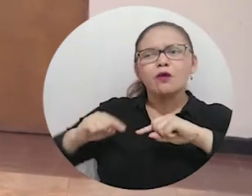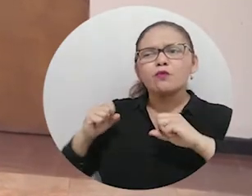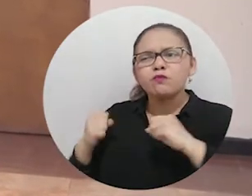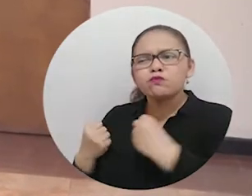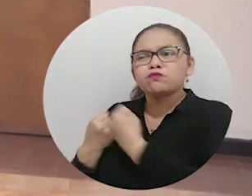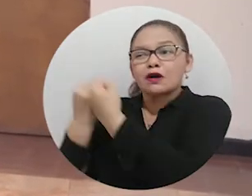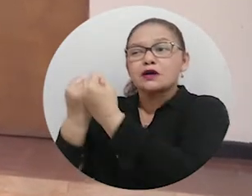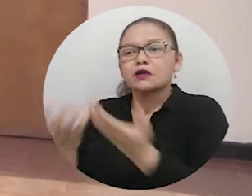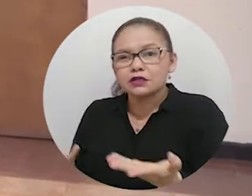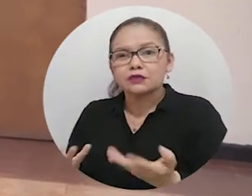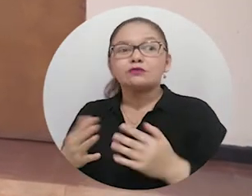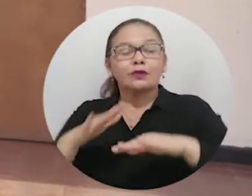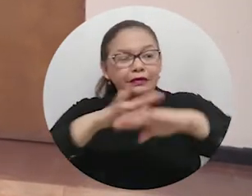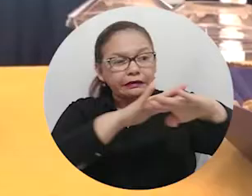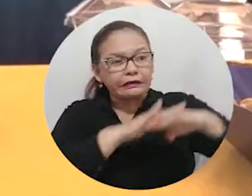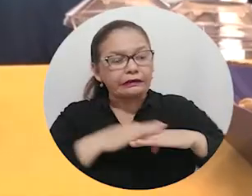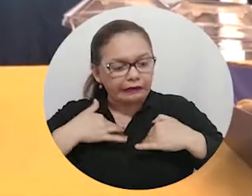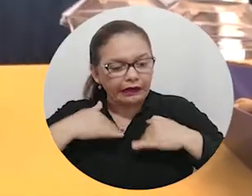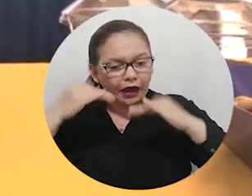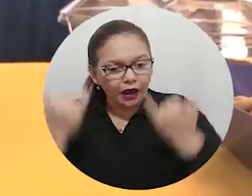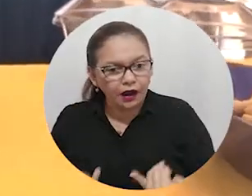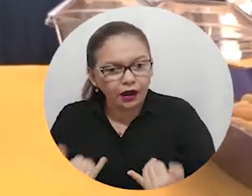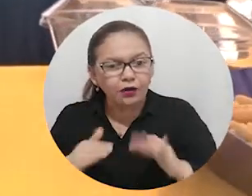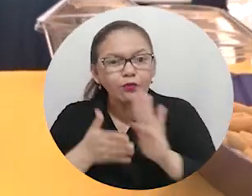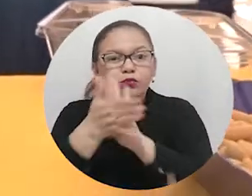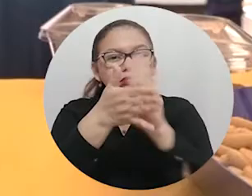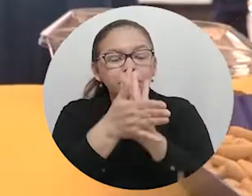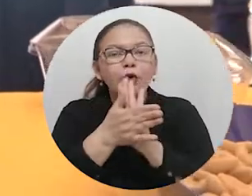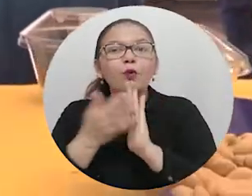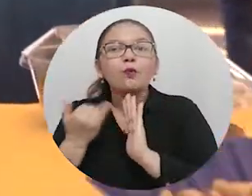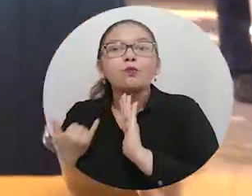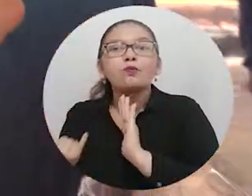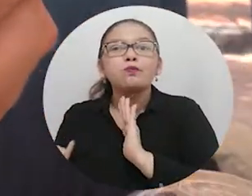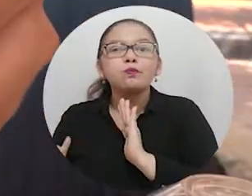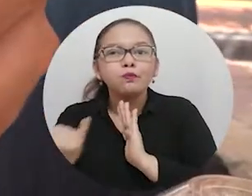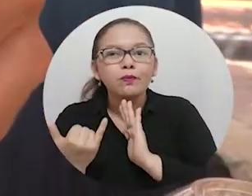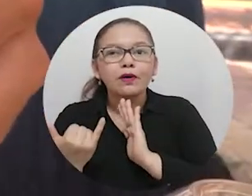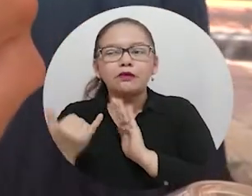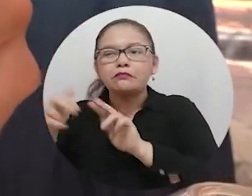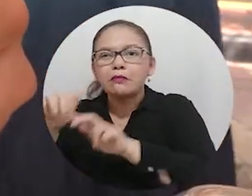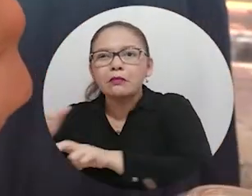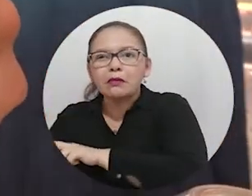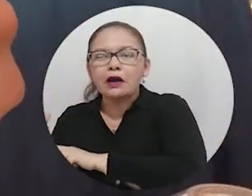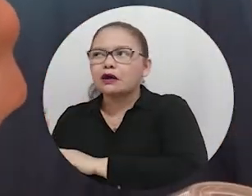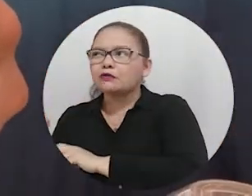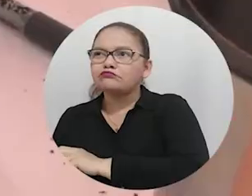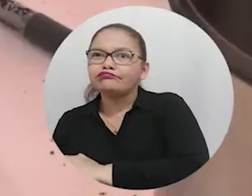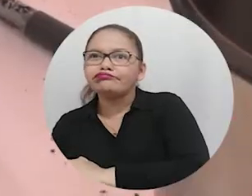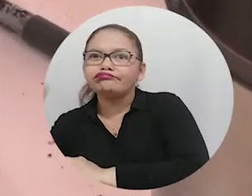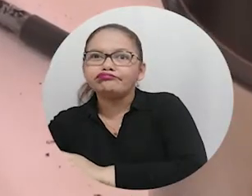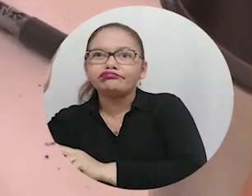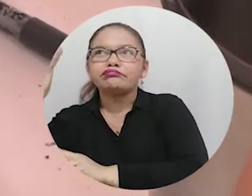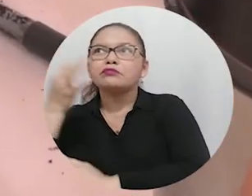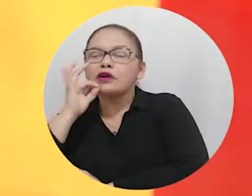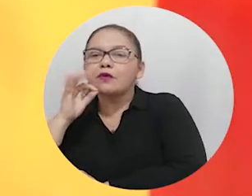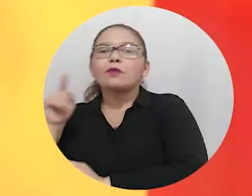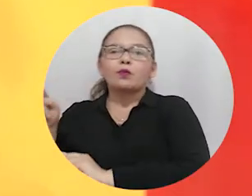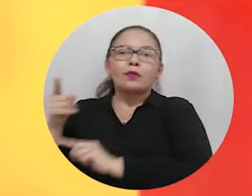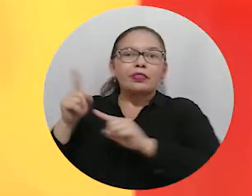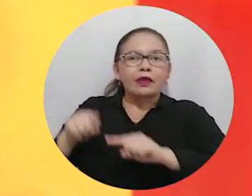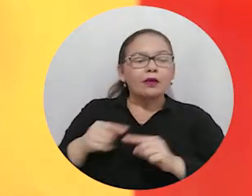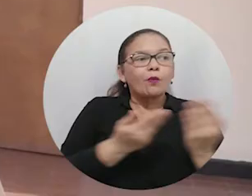y políticas tenemos la oportunidad de ofrecer no solo la producción cafetera, sino también otras